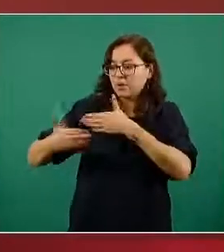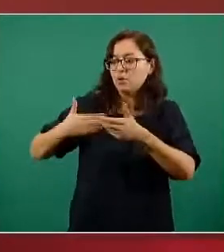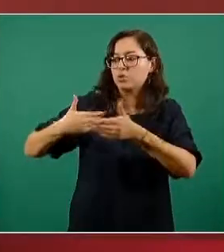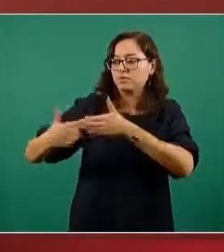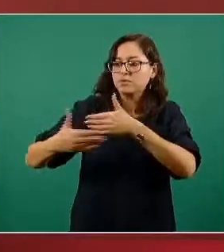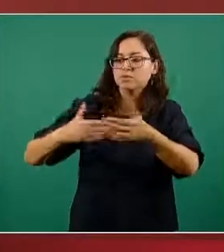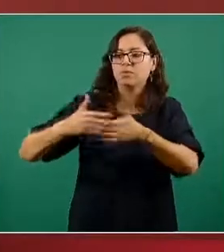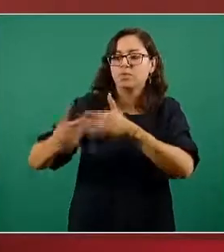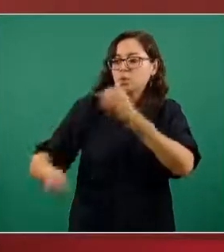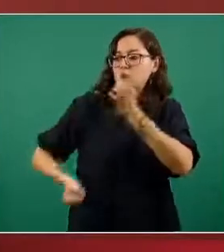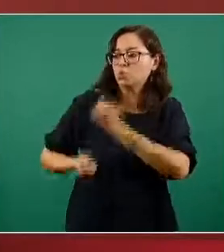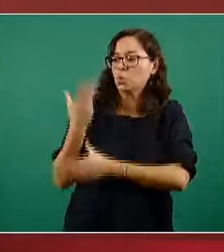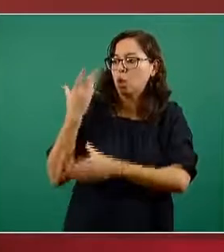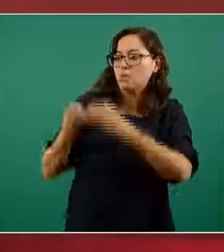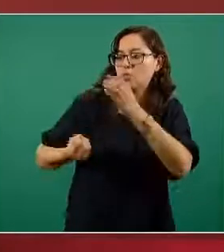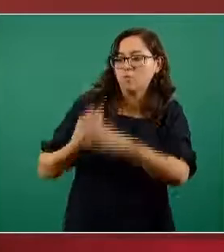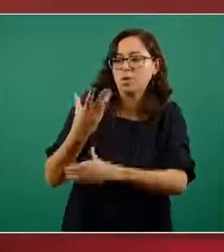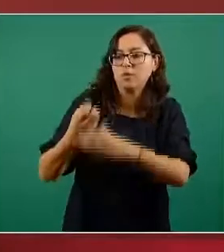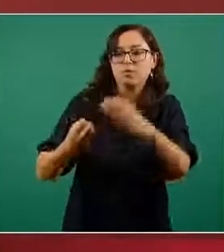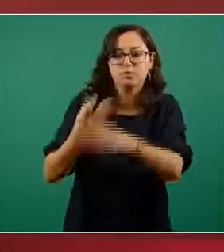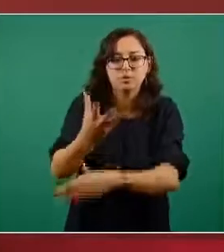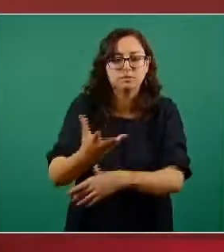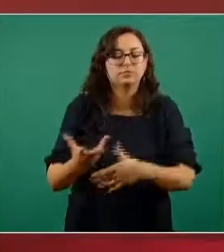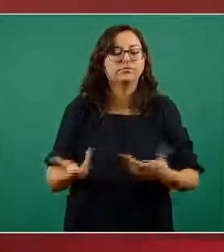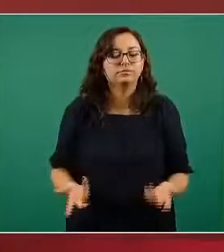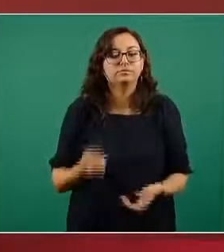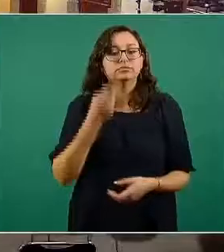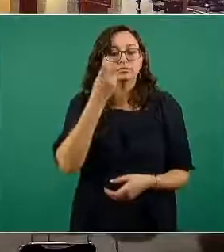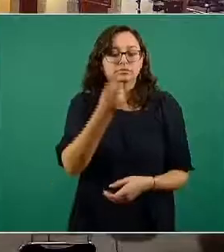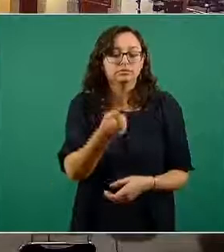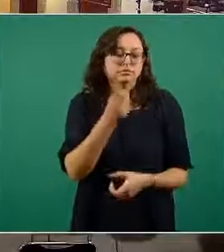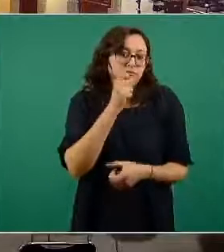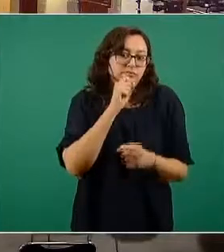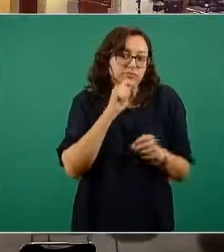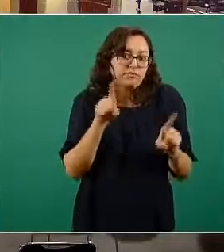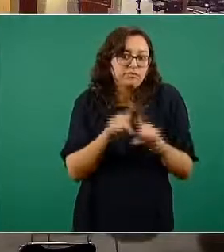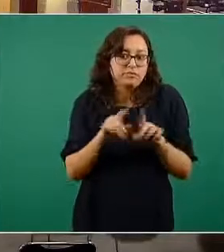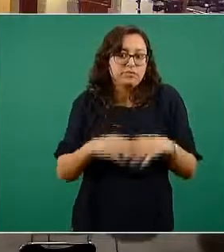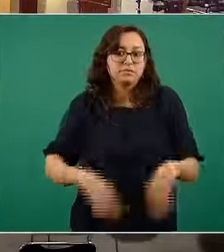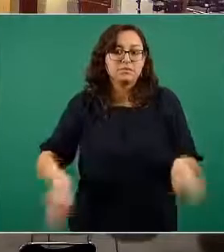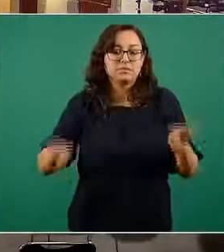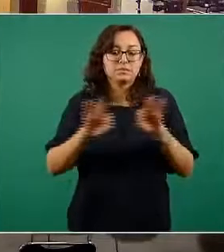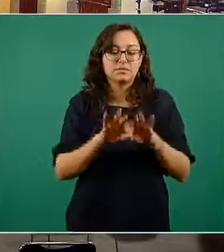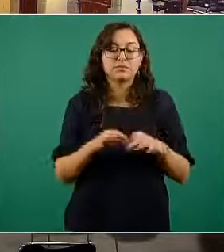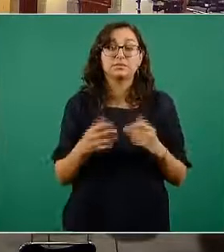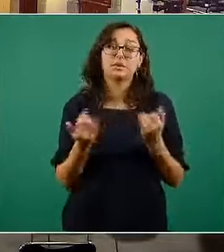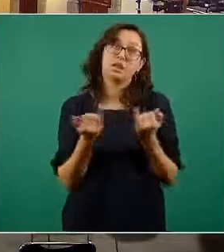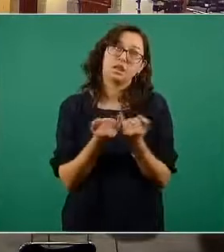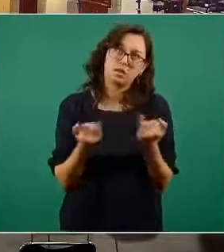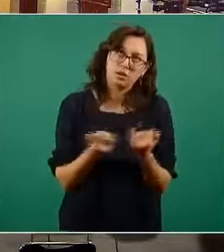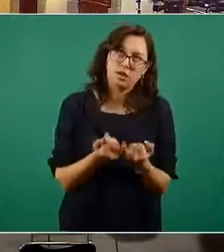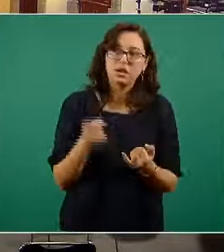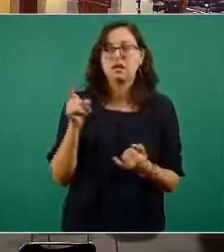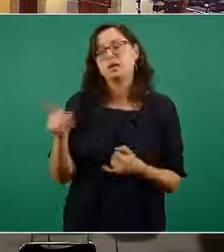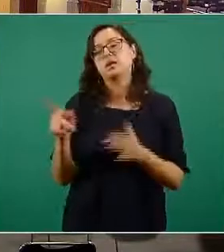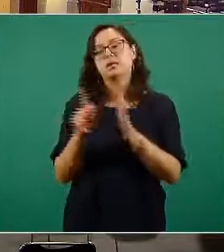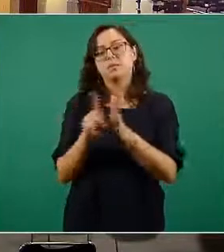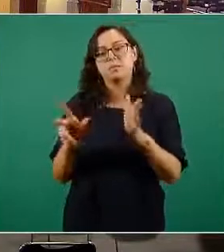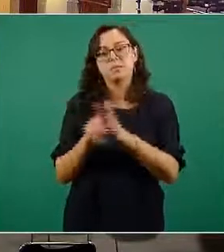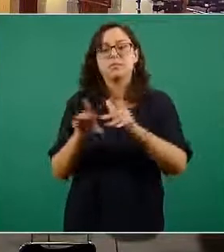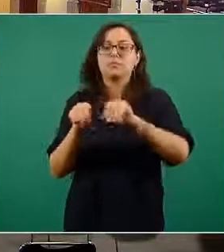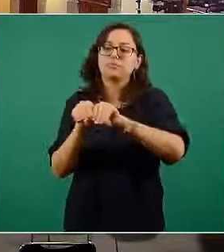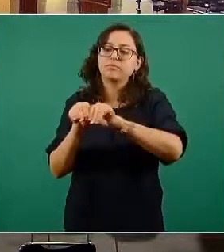tiempo real lo que declaré ayer para no variar un diario de circulación nacional enfatizaba una idea de